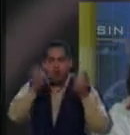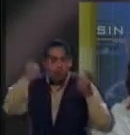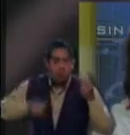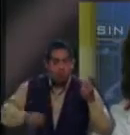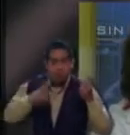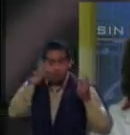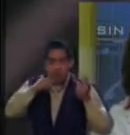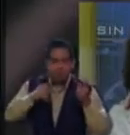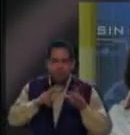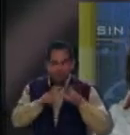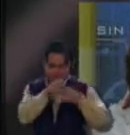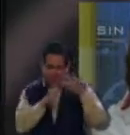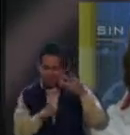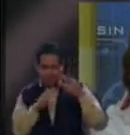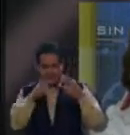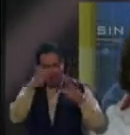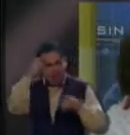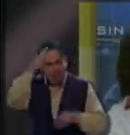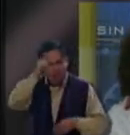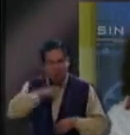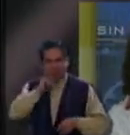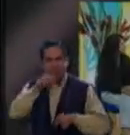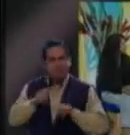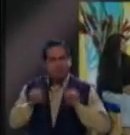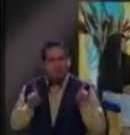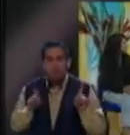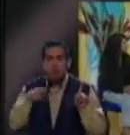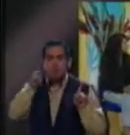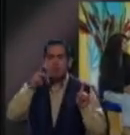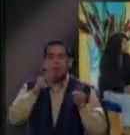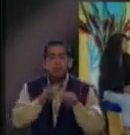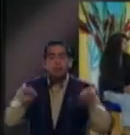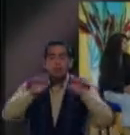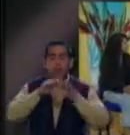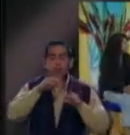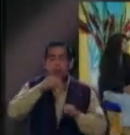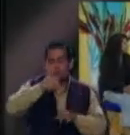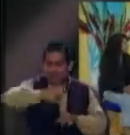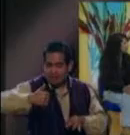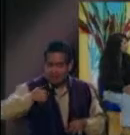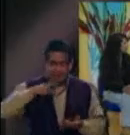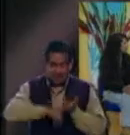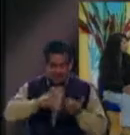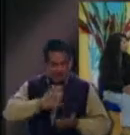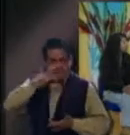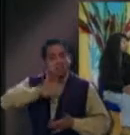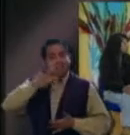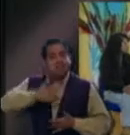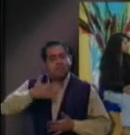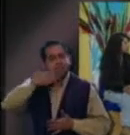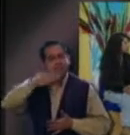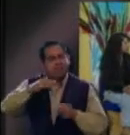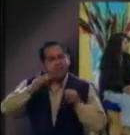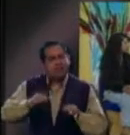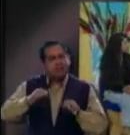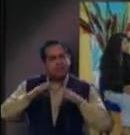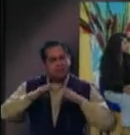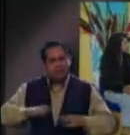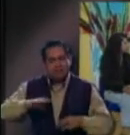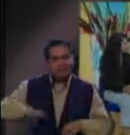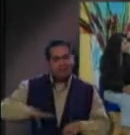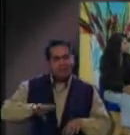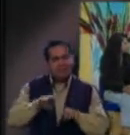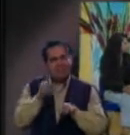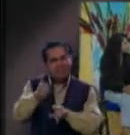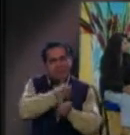cuestiones. Y que no estamos tan de acuerdo. Qué importante es que nosotros nos sintamos bien con nosotras mismas, ¿no? Claro. Y como